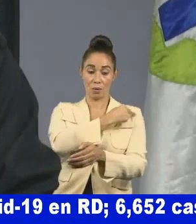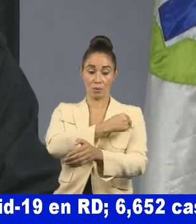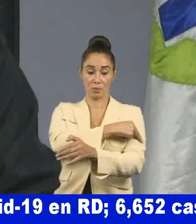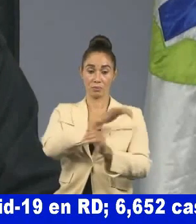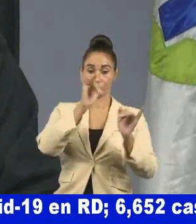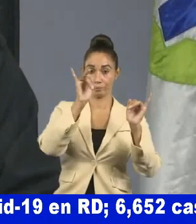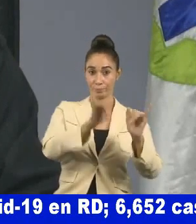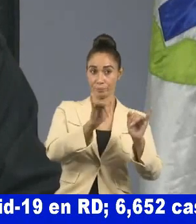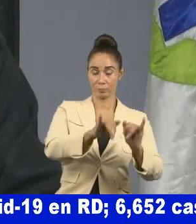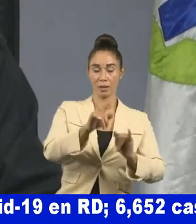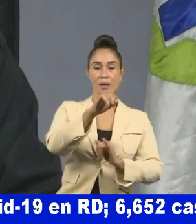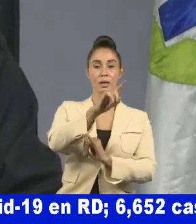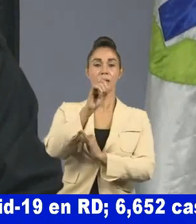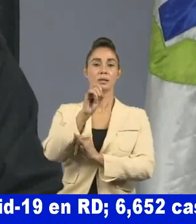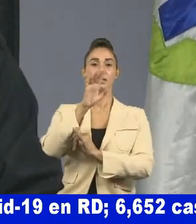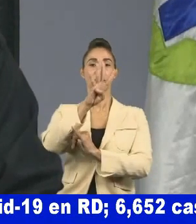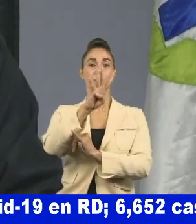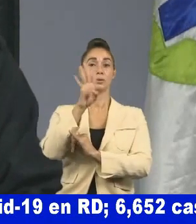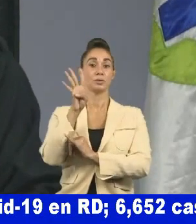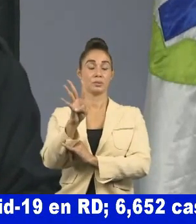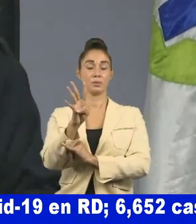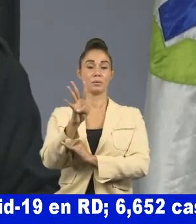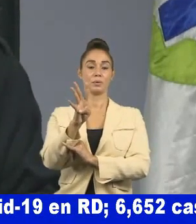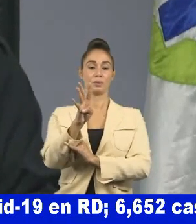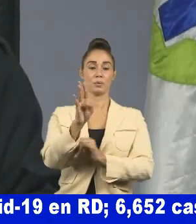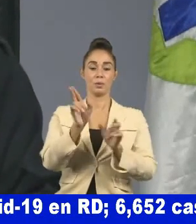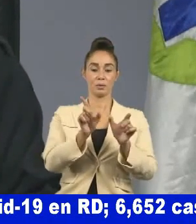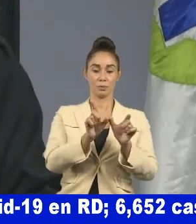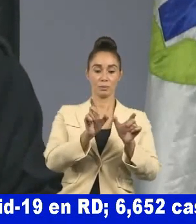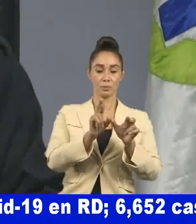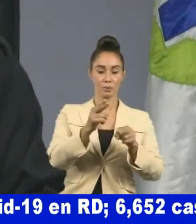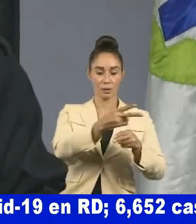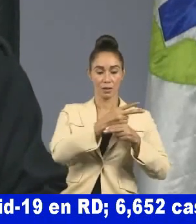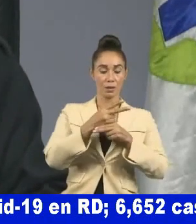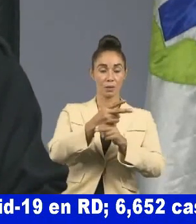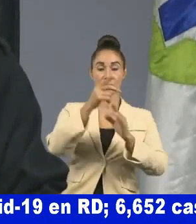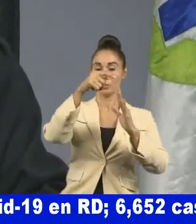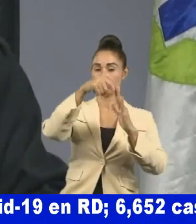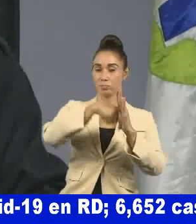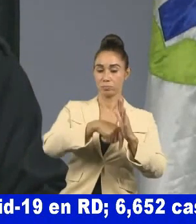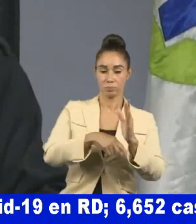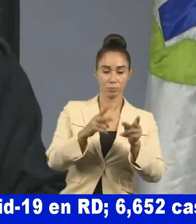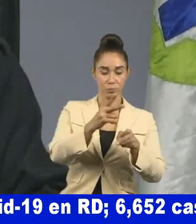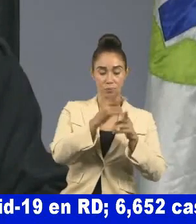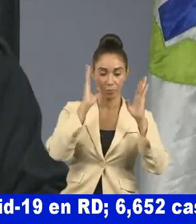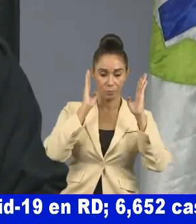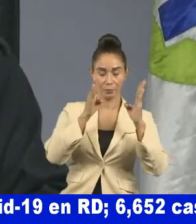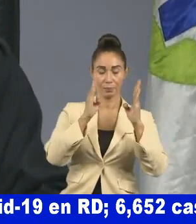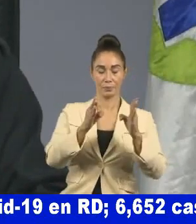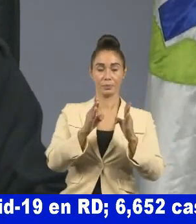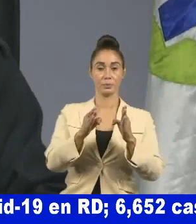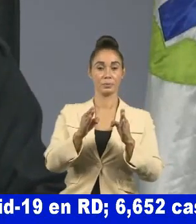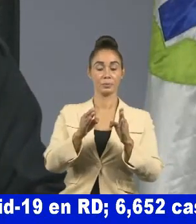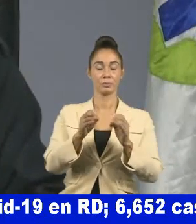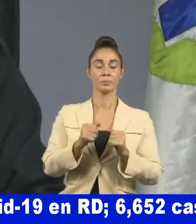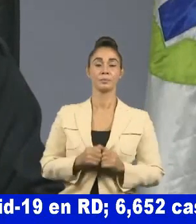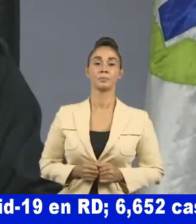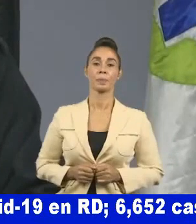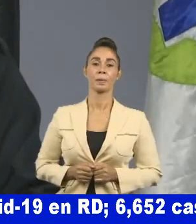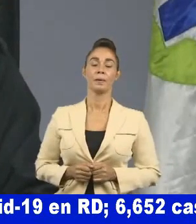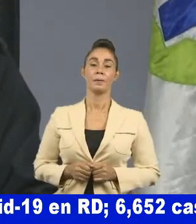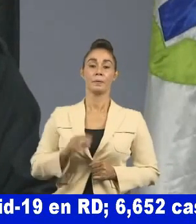154 se encuentran en unidades de cuidados intensivos según hemos informado